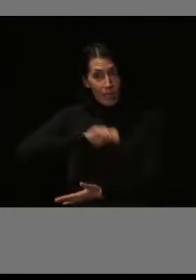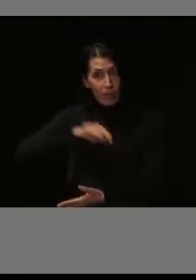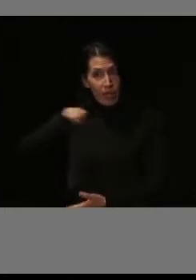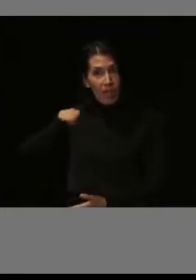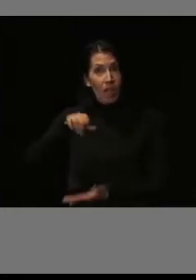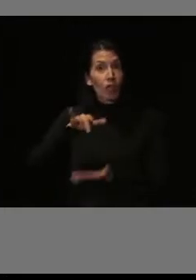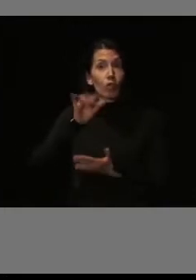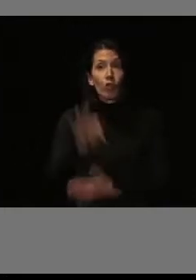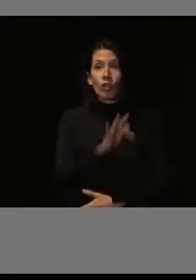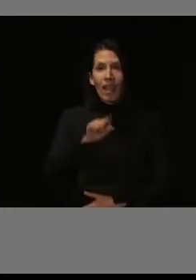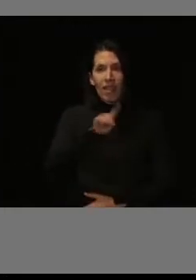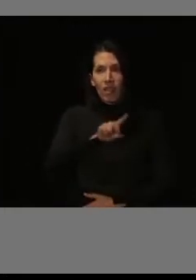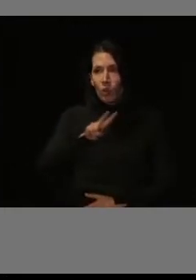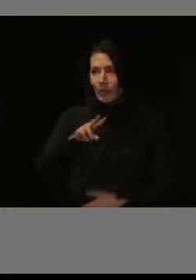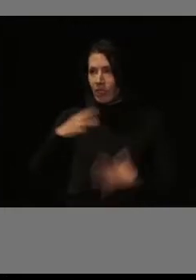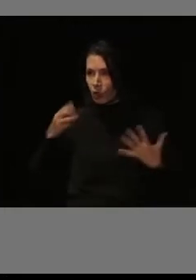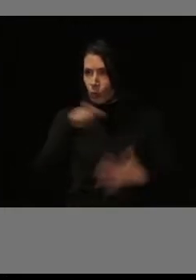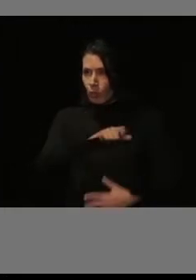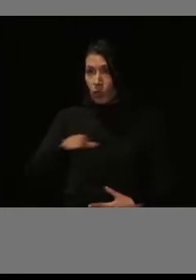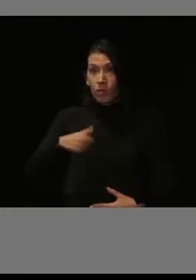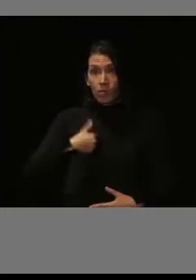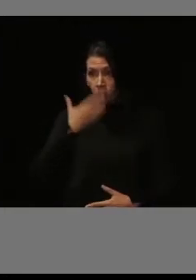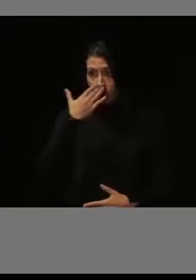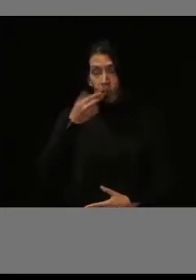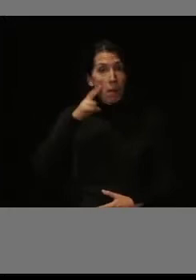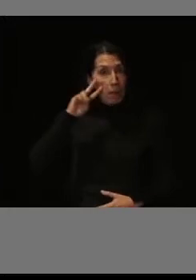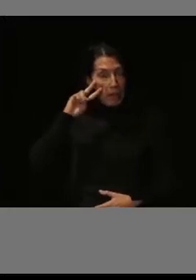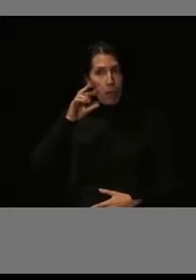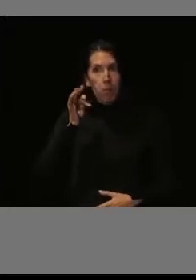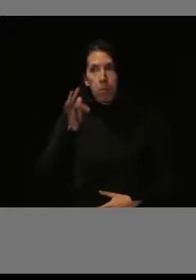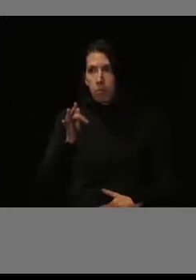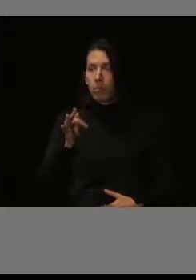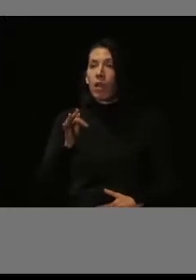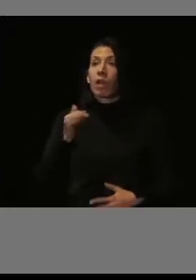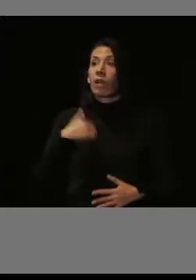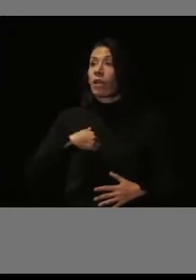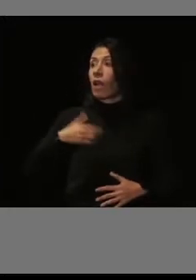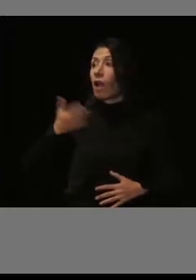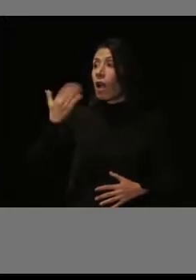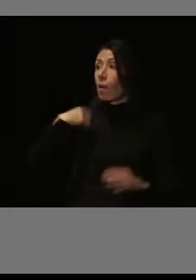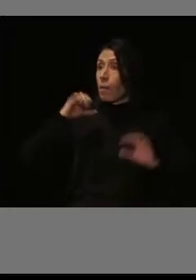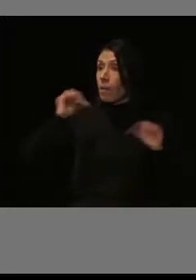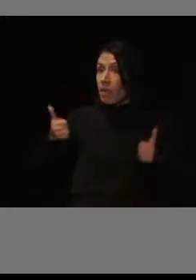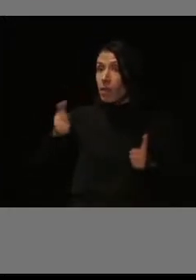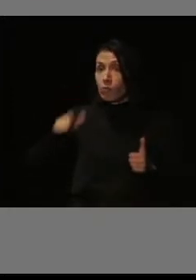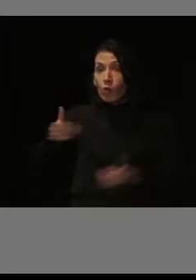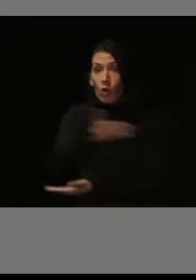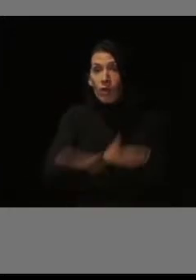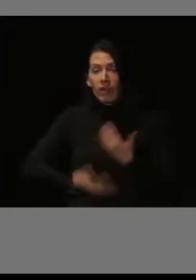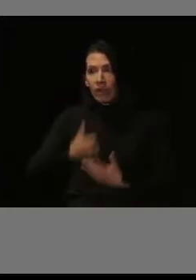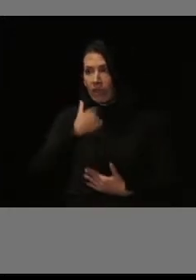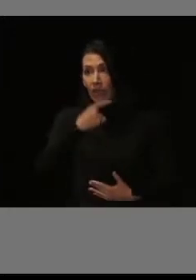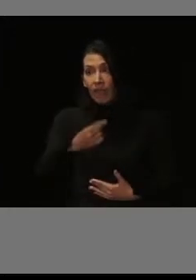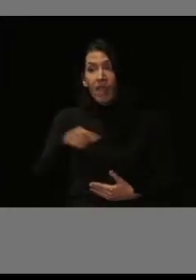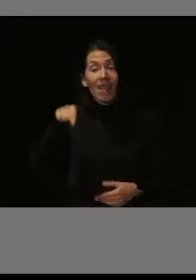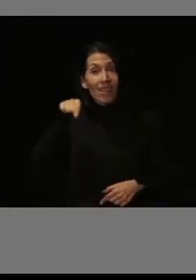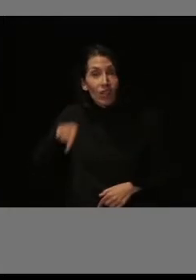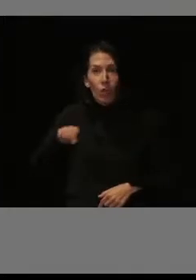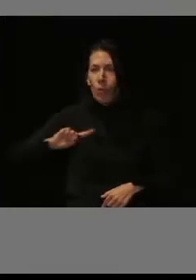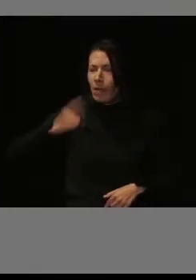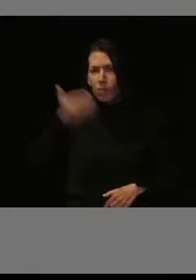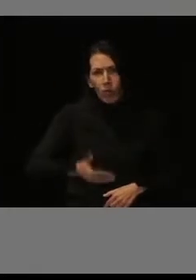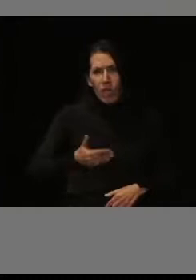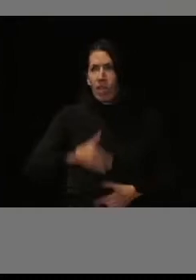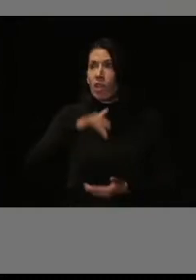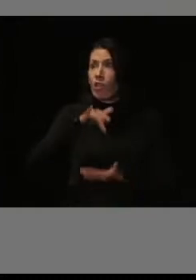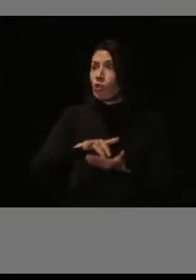Y, de verdad, que fue una experiencia para nosotros. Yo les decía en el inicio a los colaboradores, esto es lo más importante de todos los